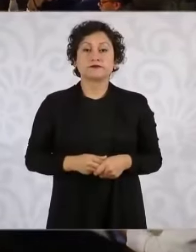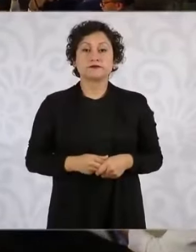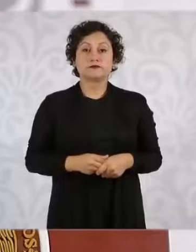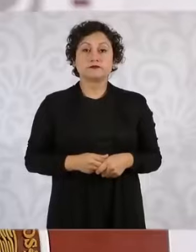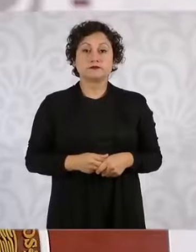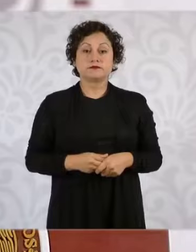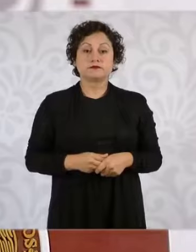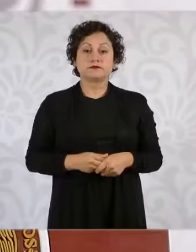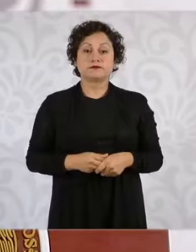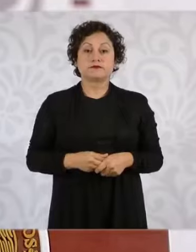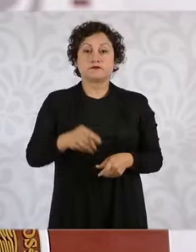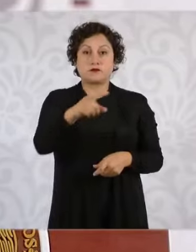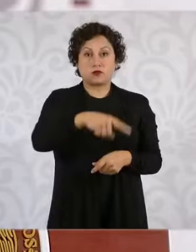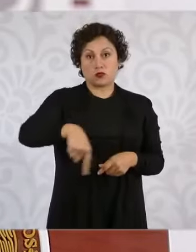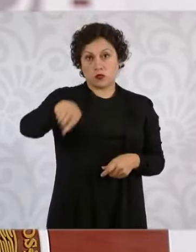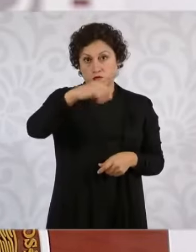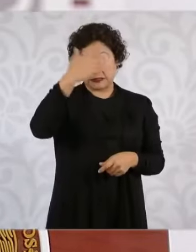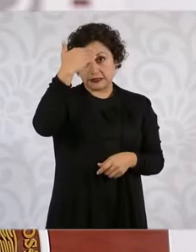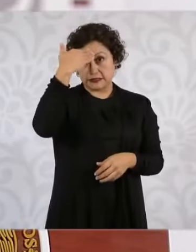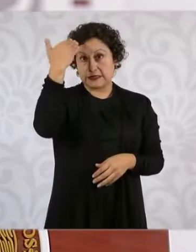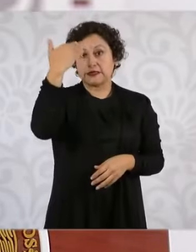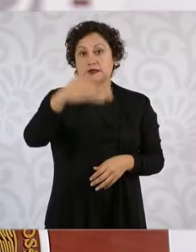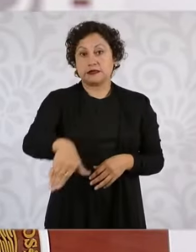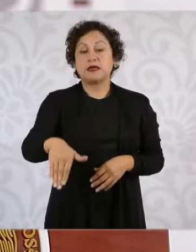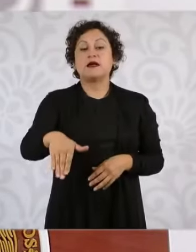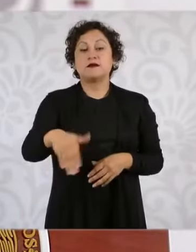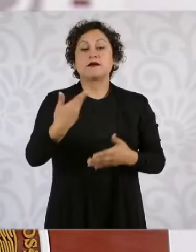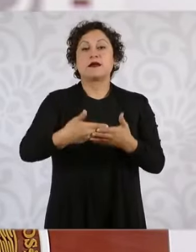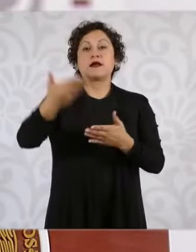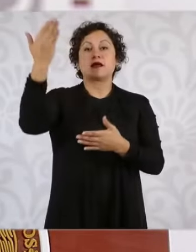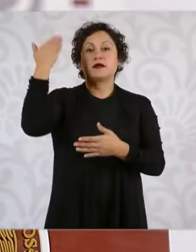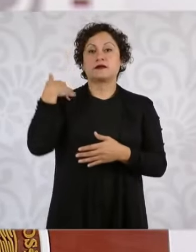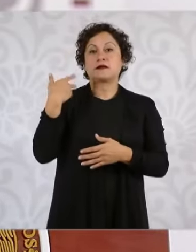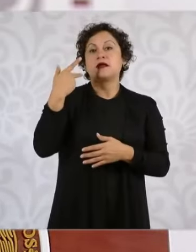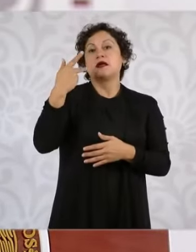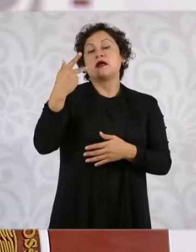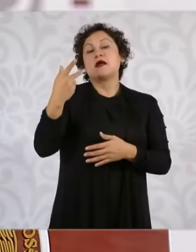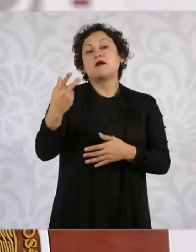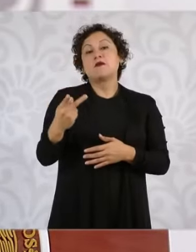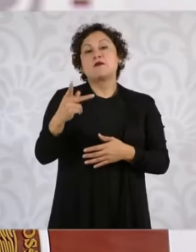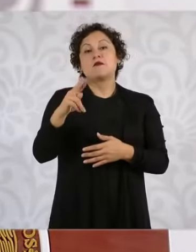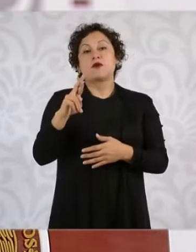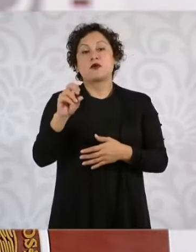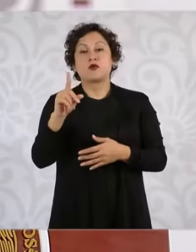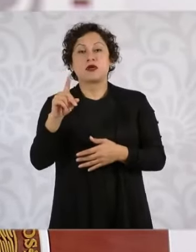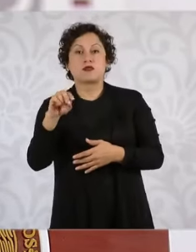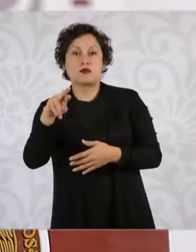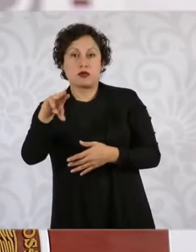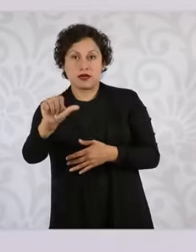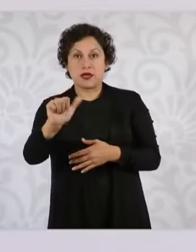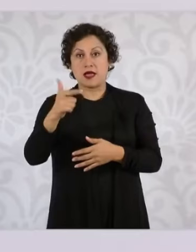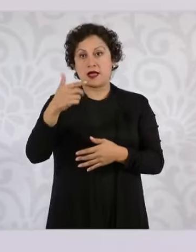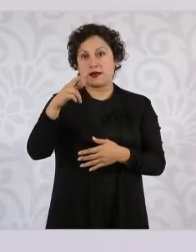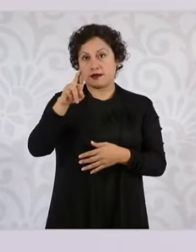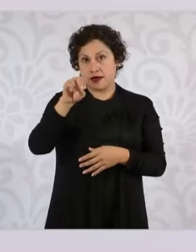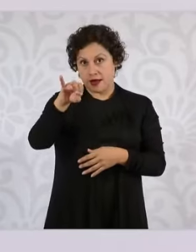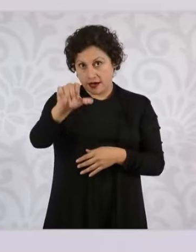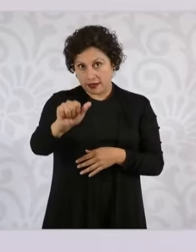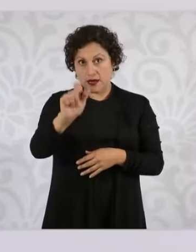como ustedes saben, donde está la Procuraduría Agraria están los tribunales agrarios. Tenemos